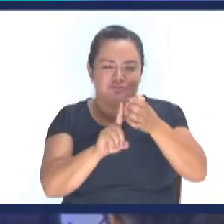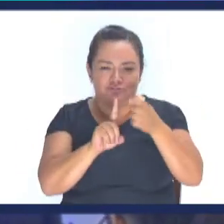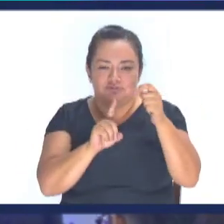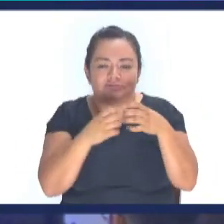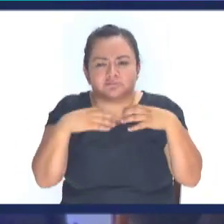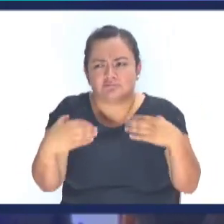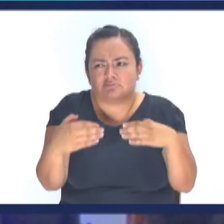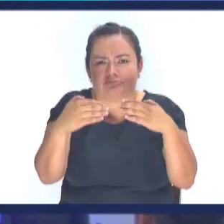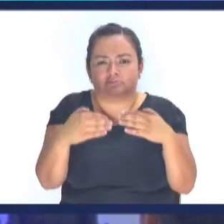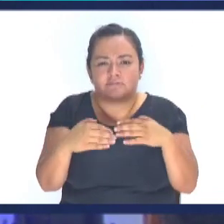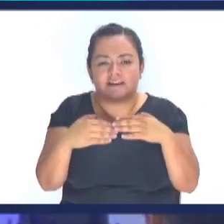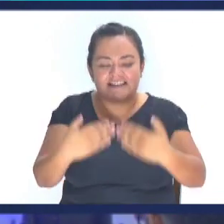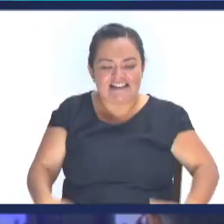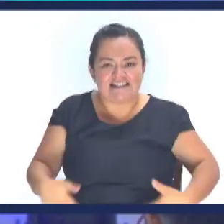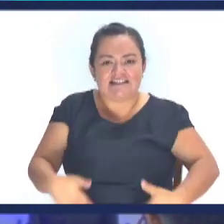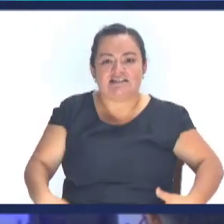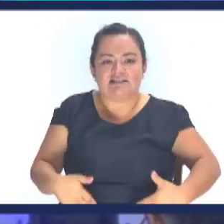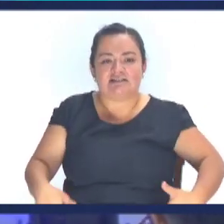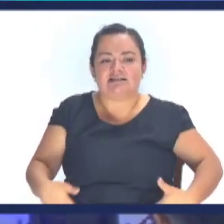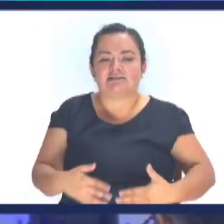pastor Es el pastor Y está en boxer